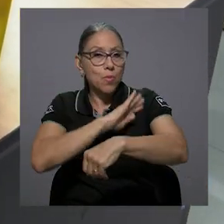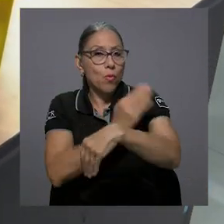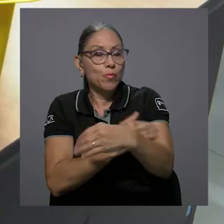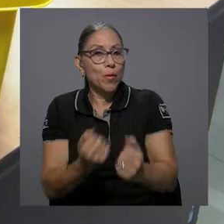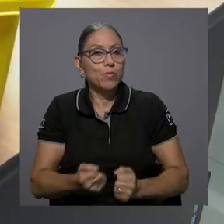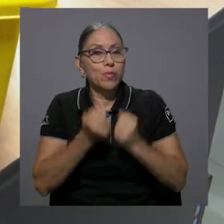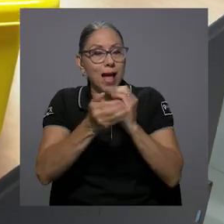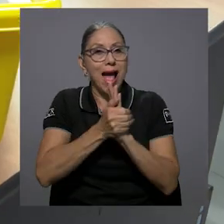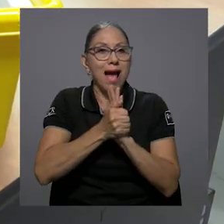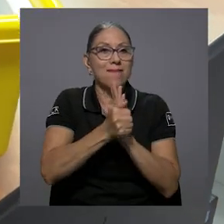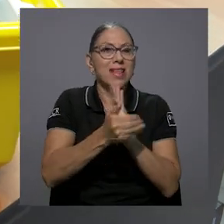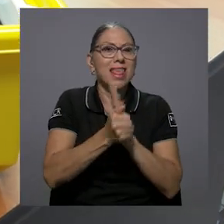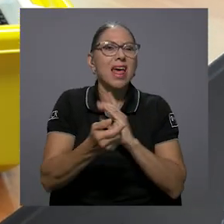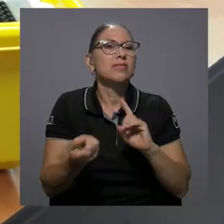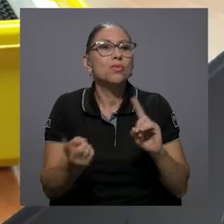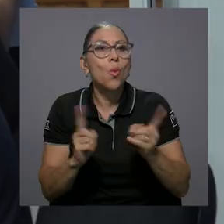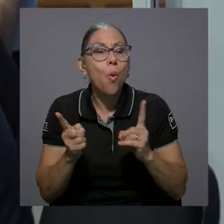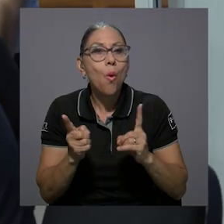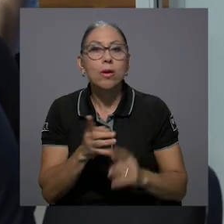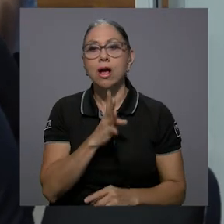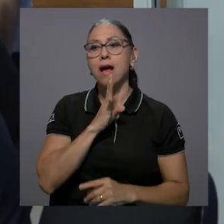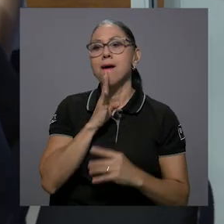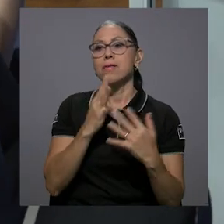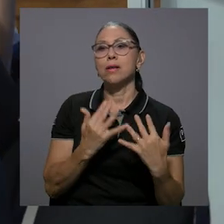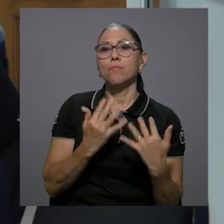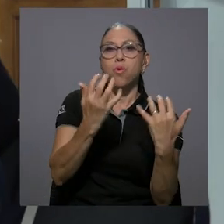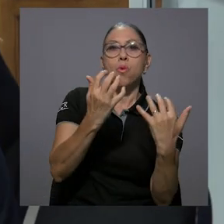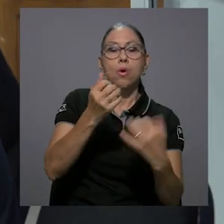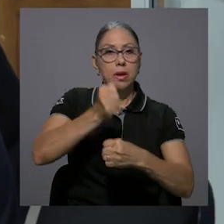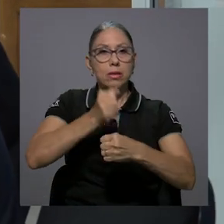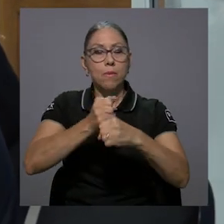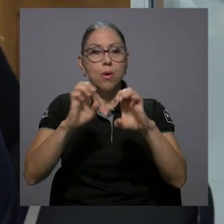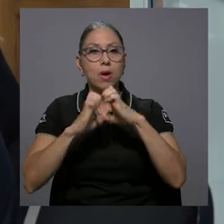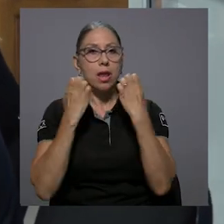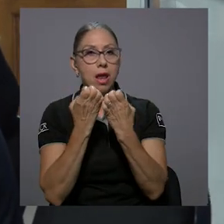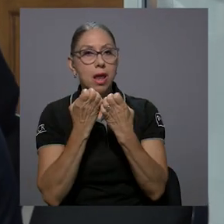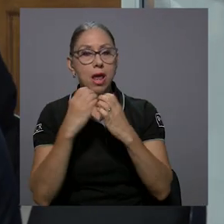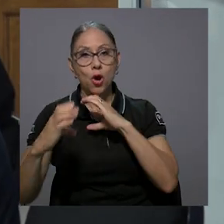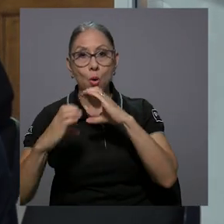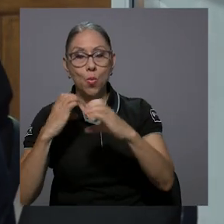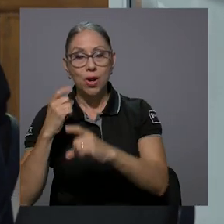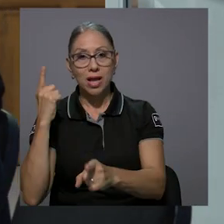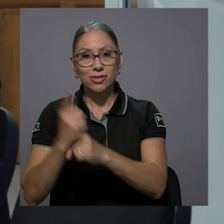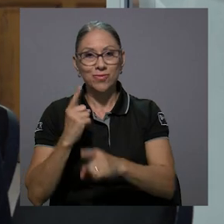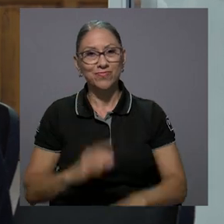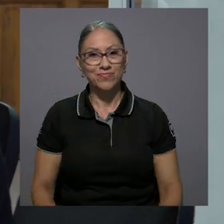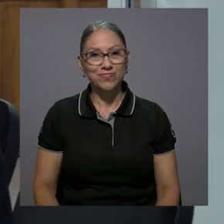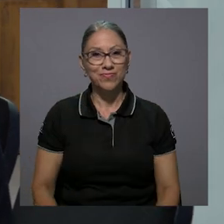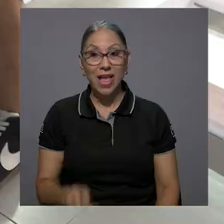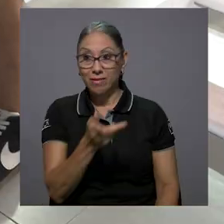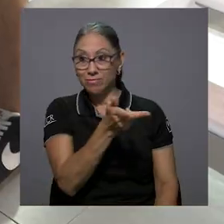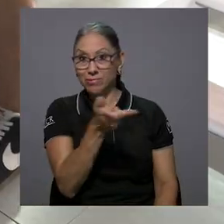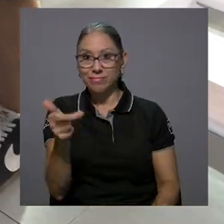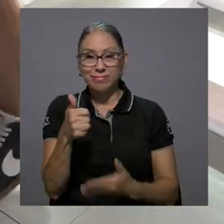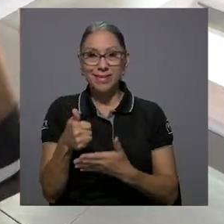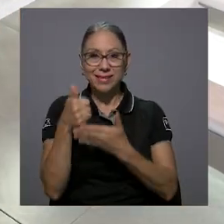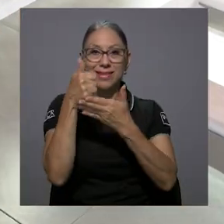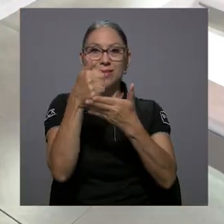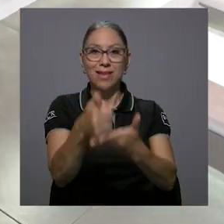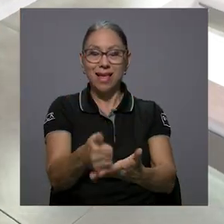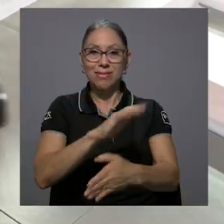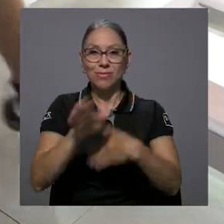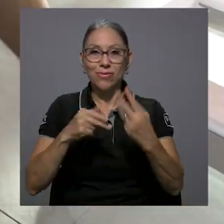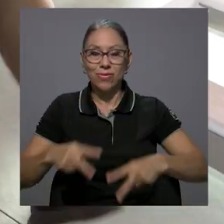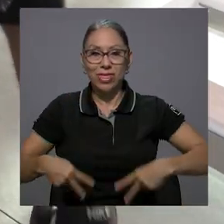fortalecen habilidades como hablar en público, trabajo en equipo y comunicación asertiva, las cuales les